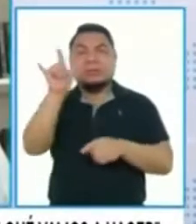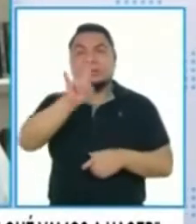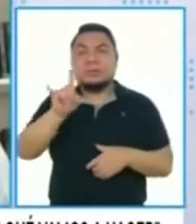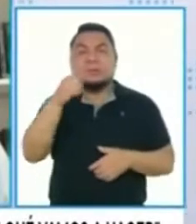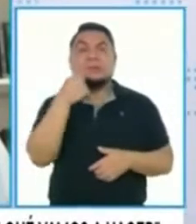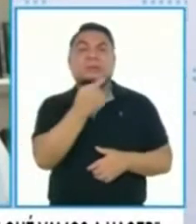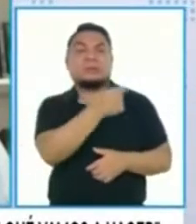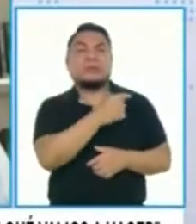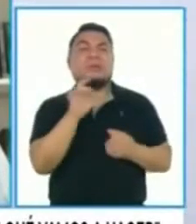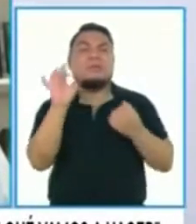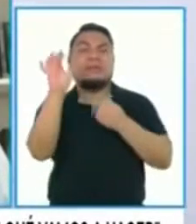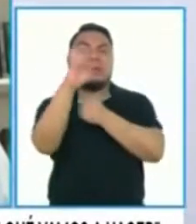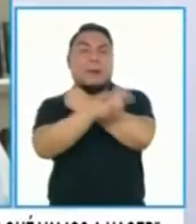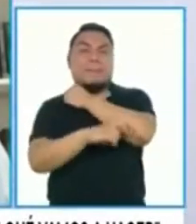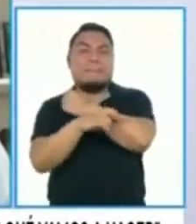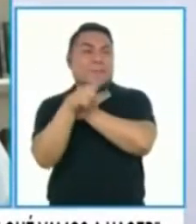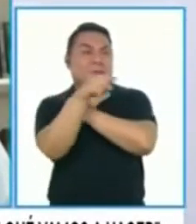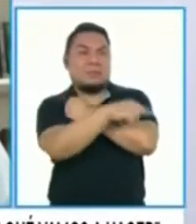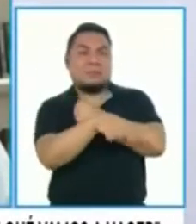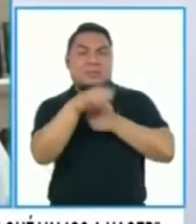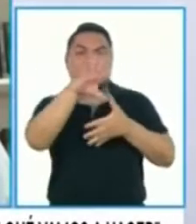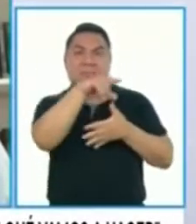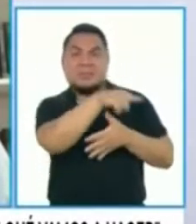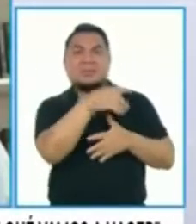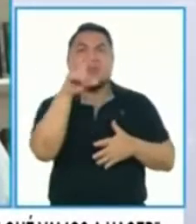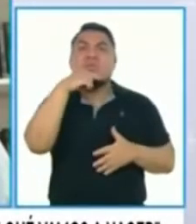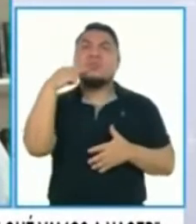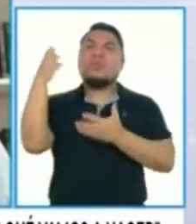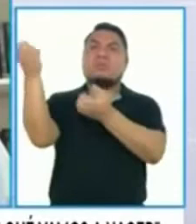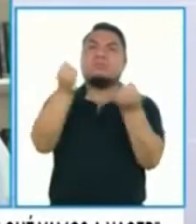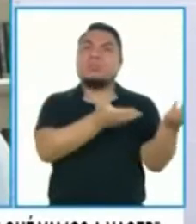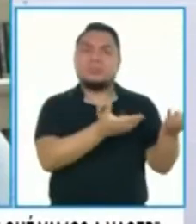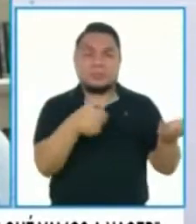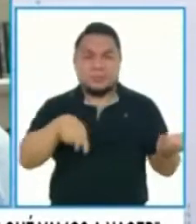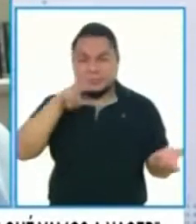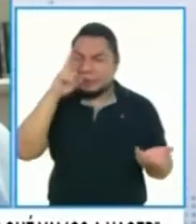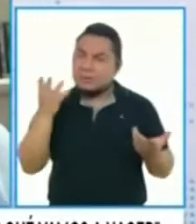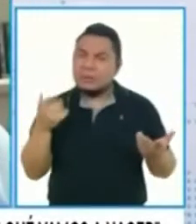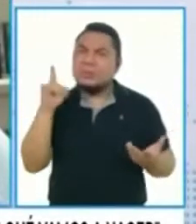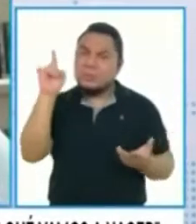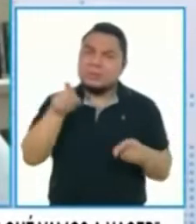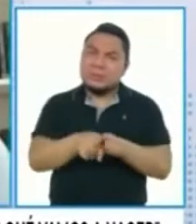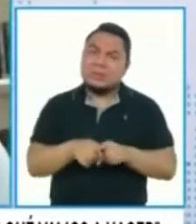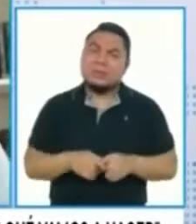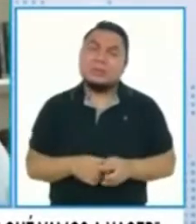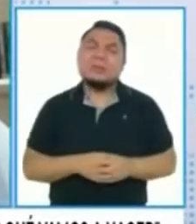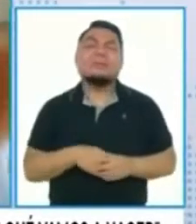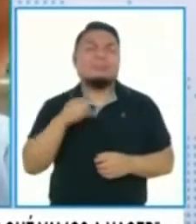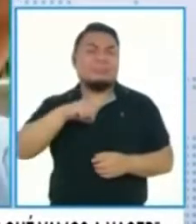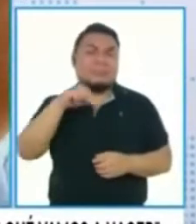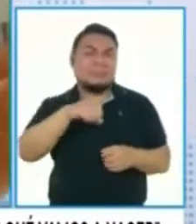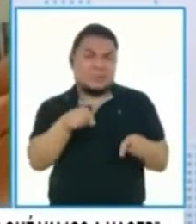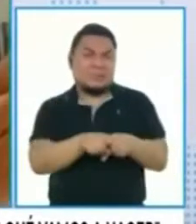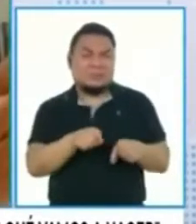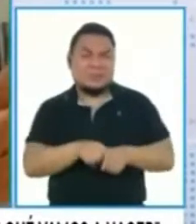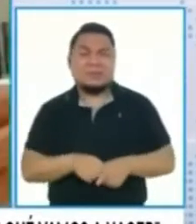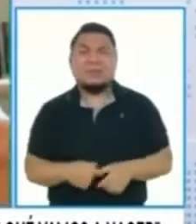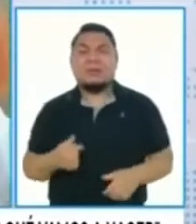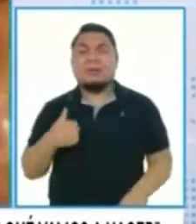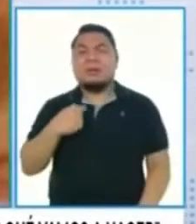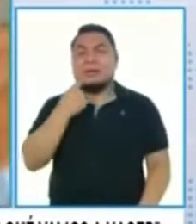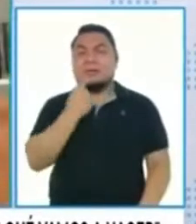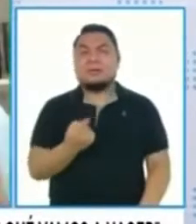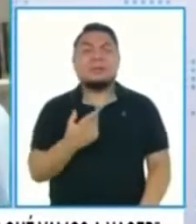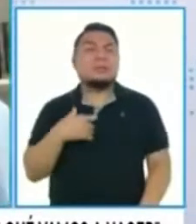usada en varios países de América Latina. A eso me refiero con que la primera puerta, a la que me